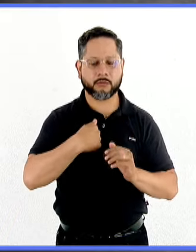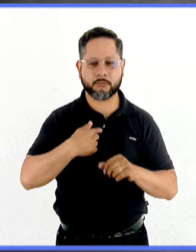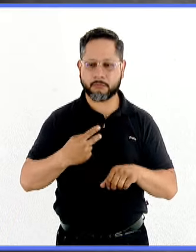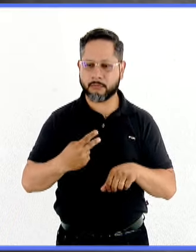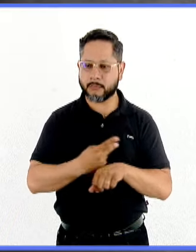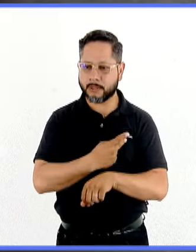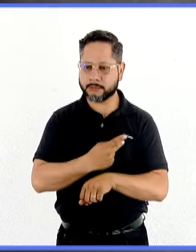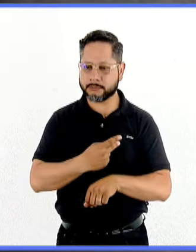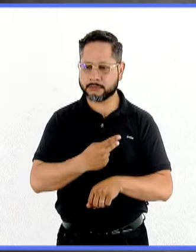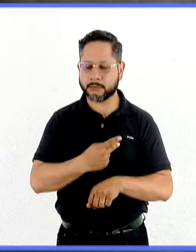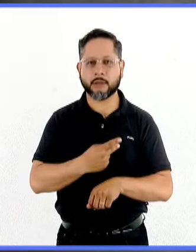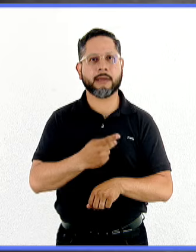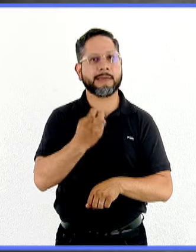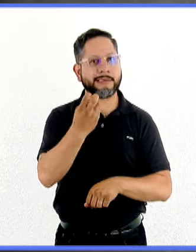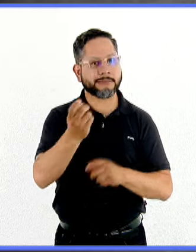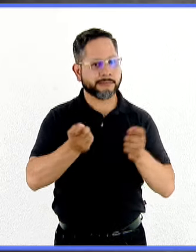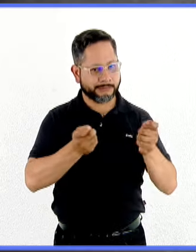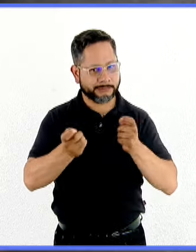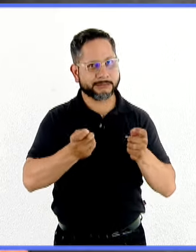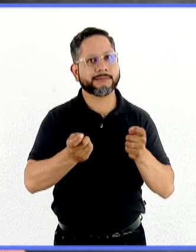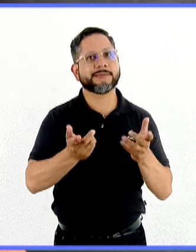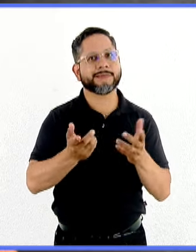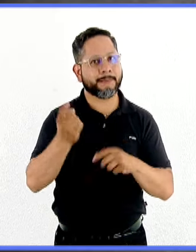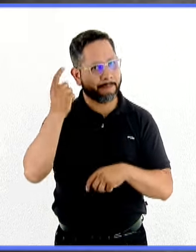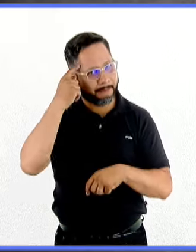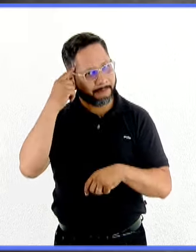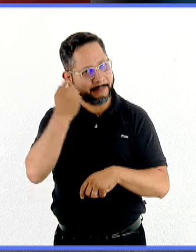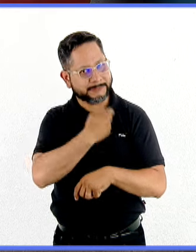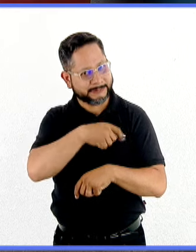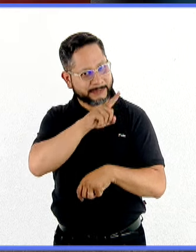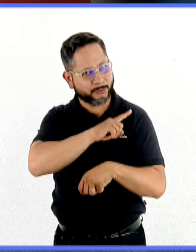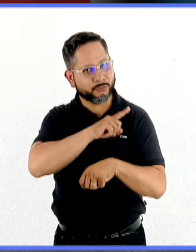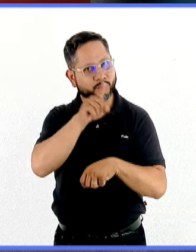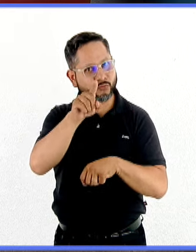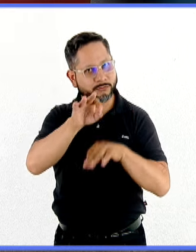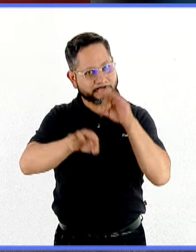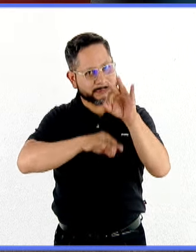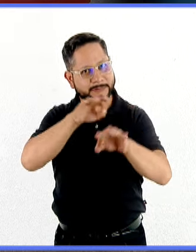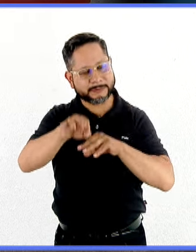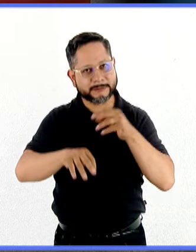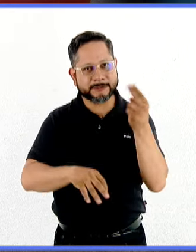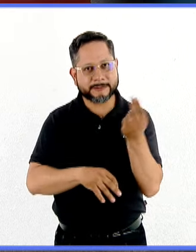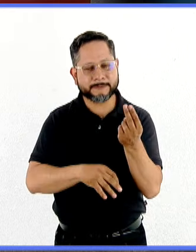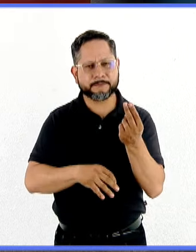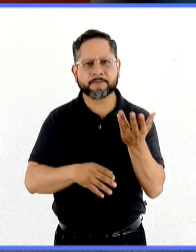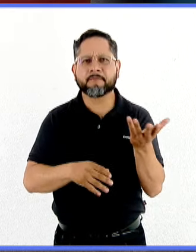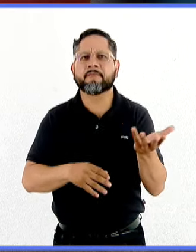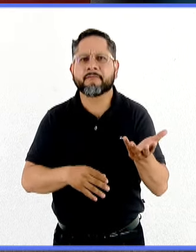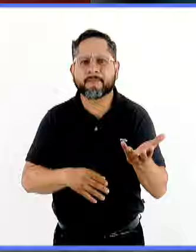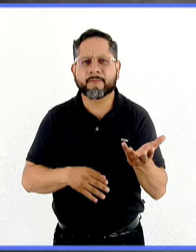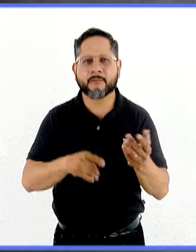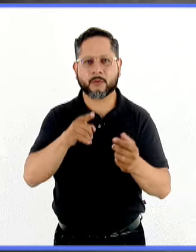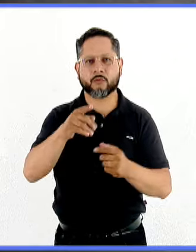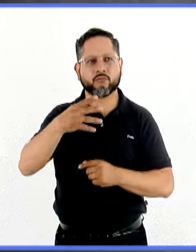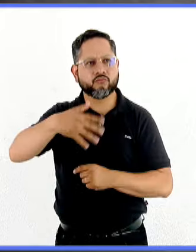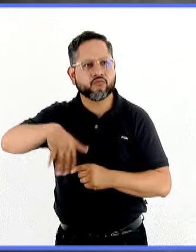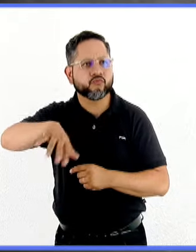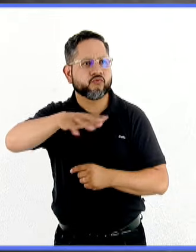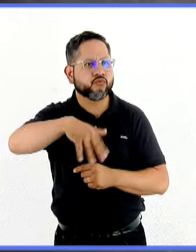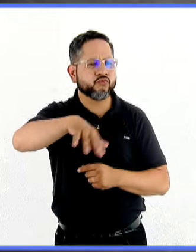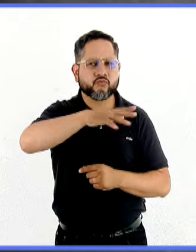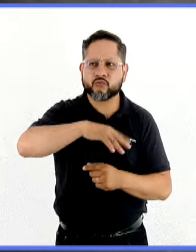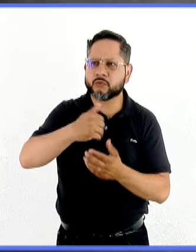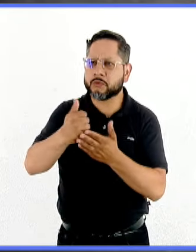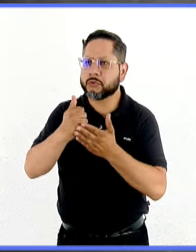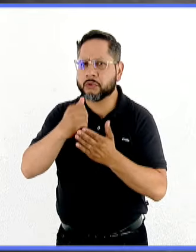¿sí? Y debemos atender. debemos atender. ¿Cuál sería mi, digamos que en este caso la solicitud es, pues buscar alternativas que yo